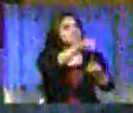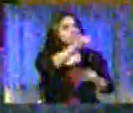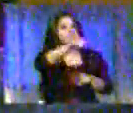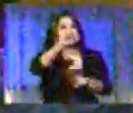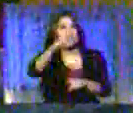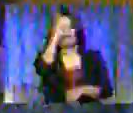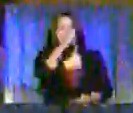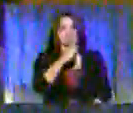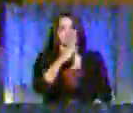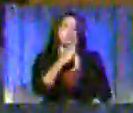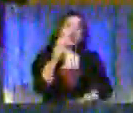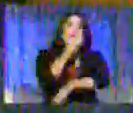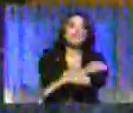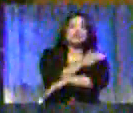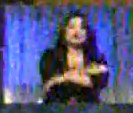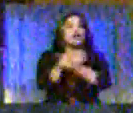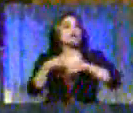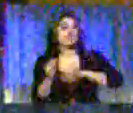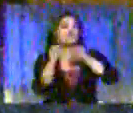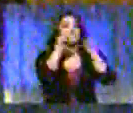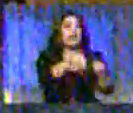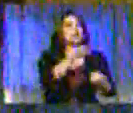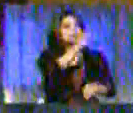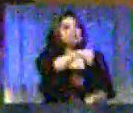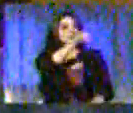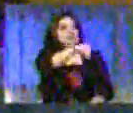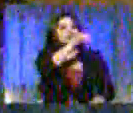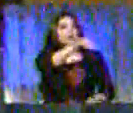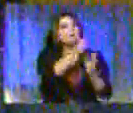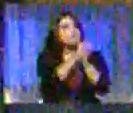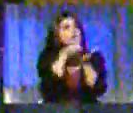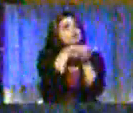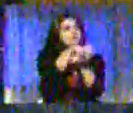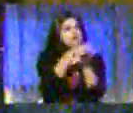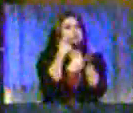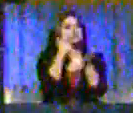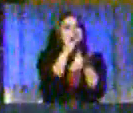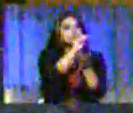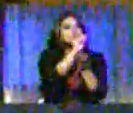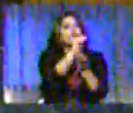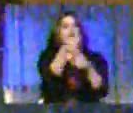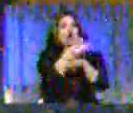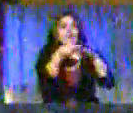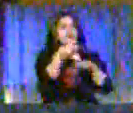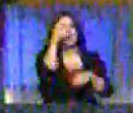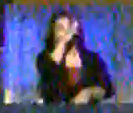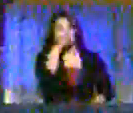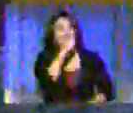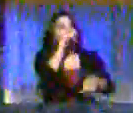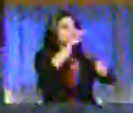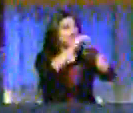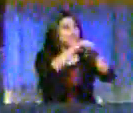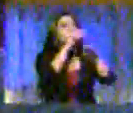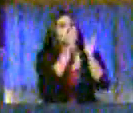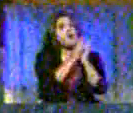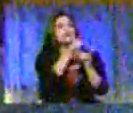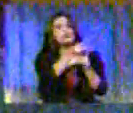La derecha fue a aupar al gobierno ilegal y legítimo de Brasil,